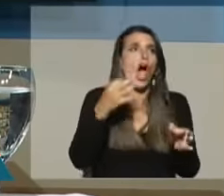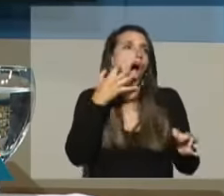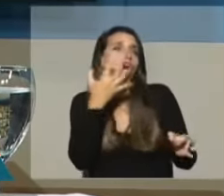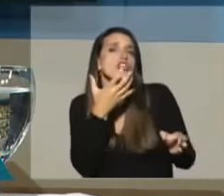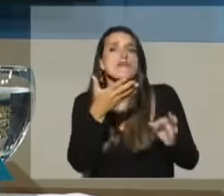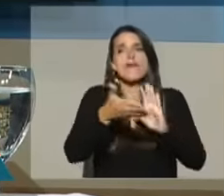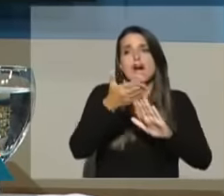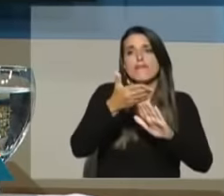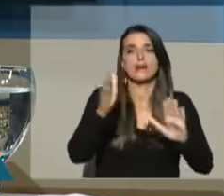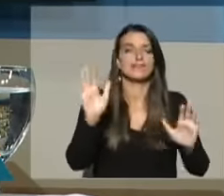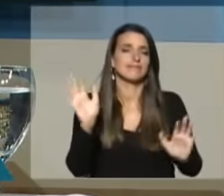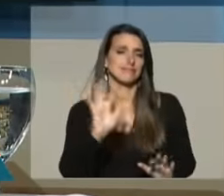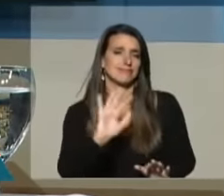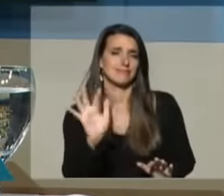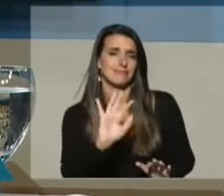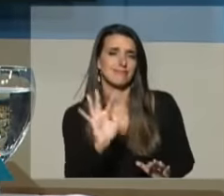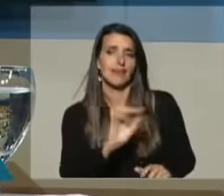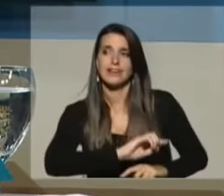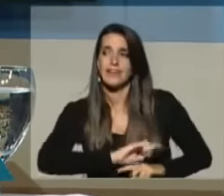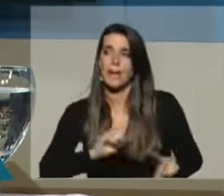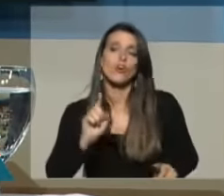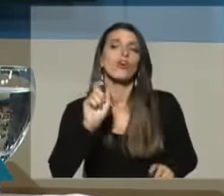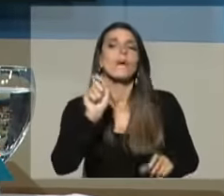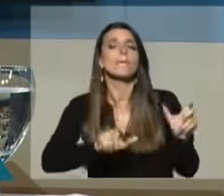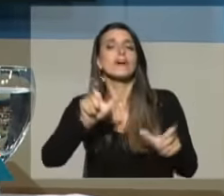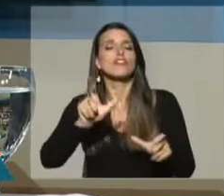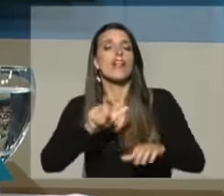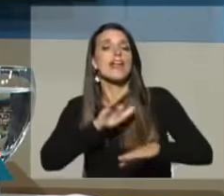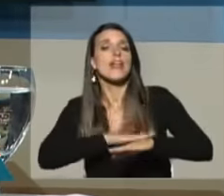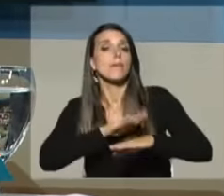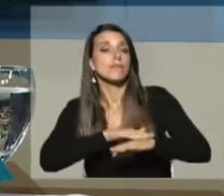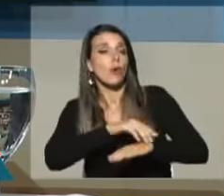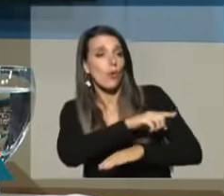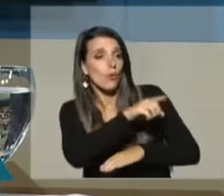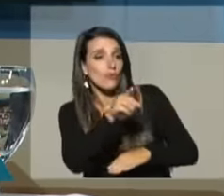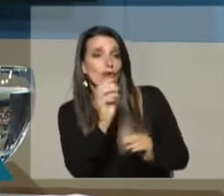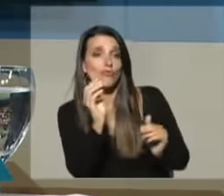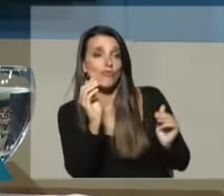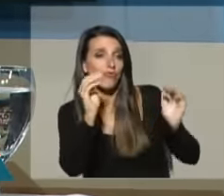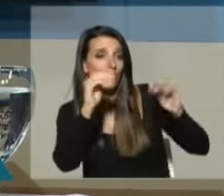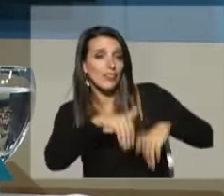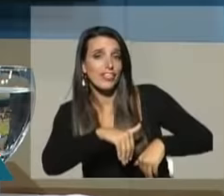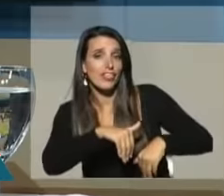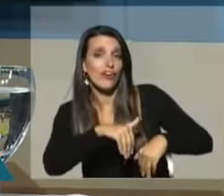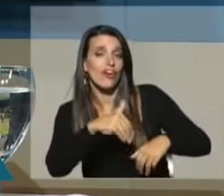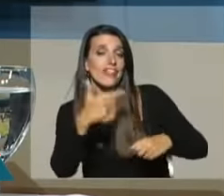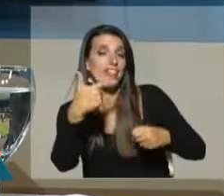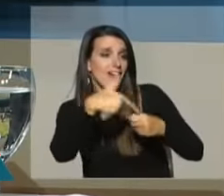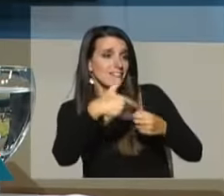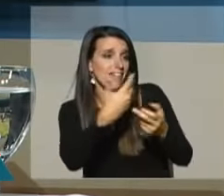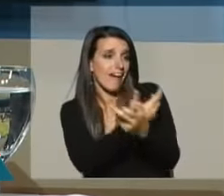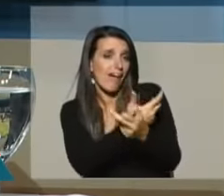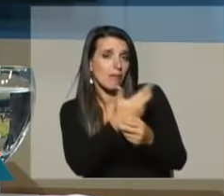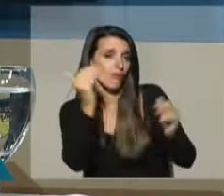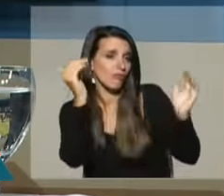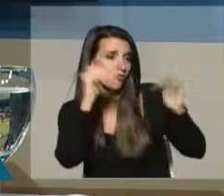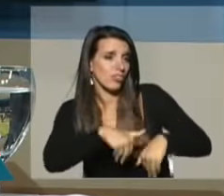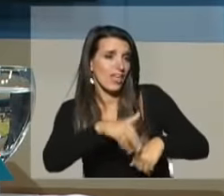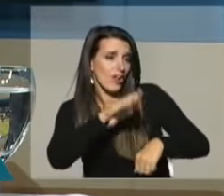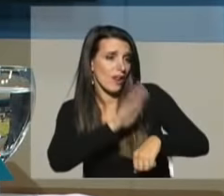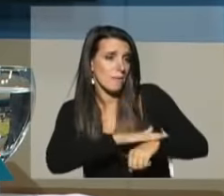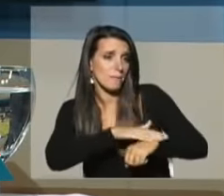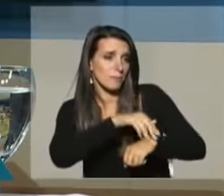que va a ser. Y mucho menos quienes tienen la responsabilidad de haber fundido la empresa de combustibles, quienes tienen la